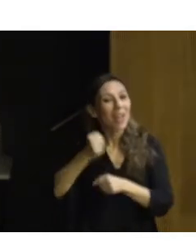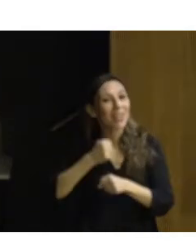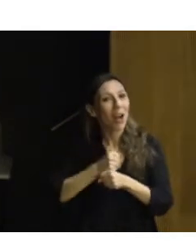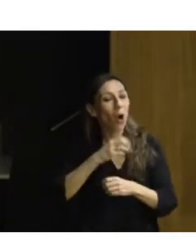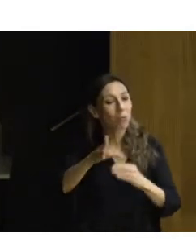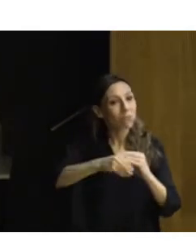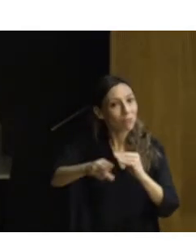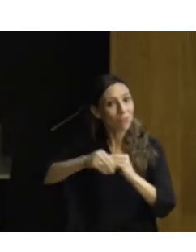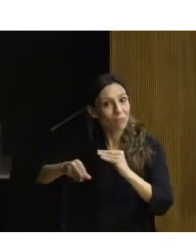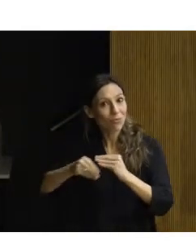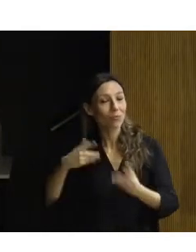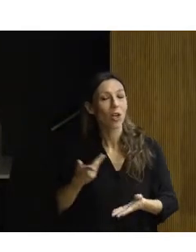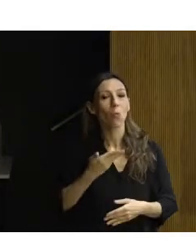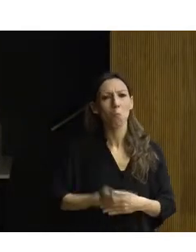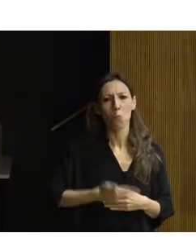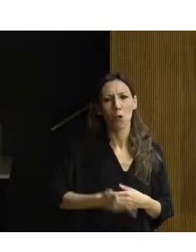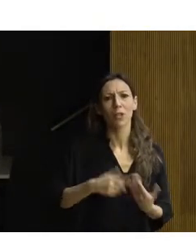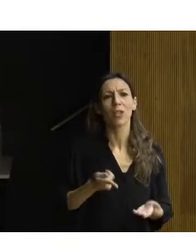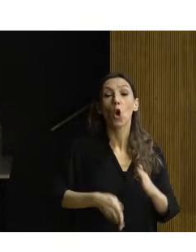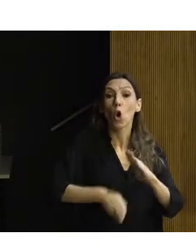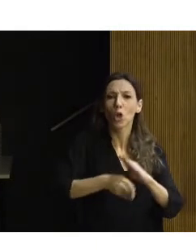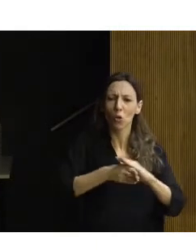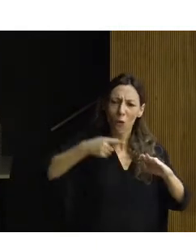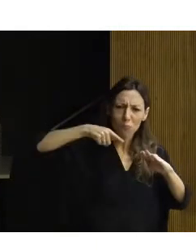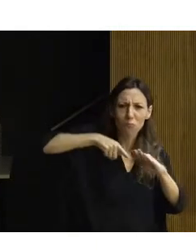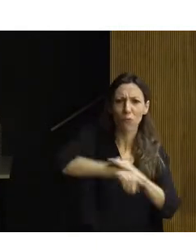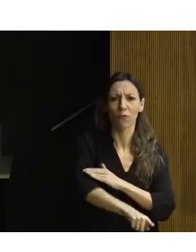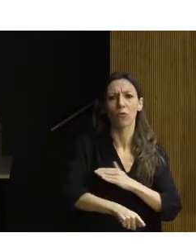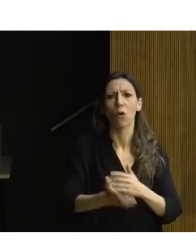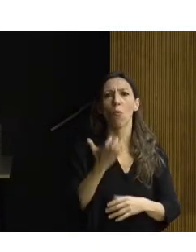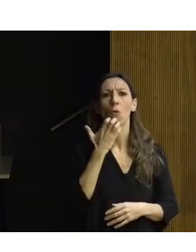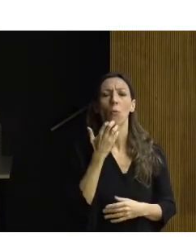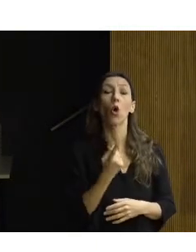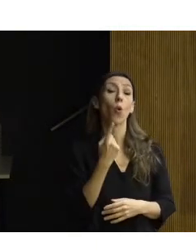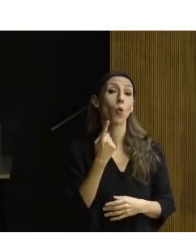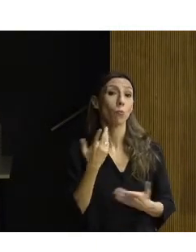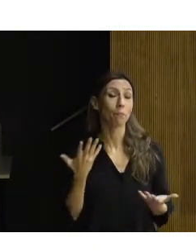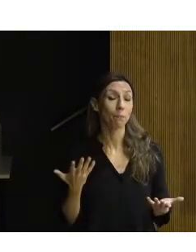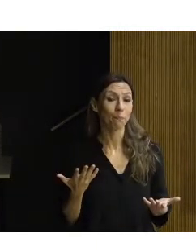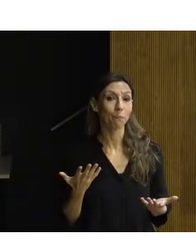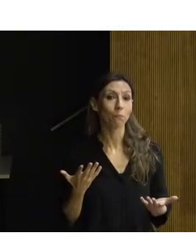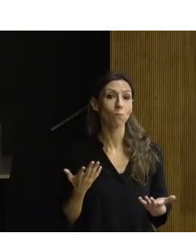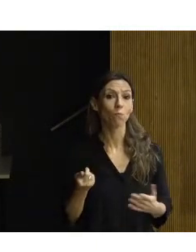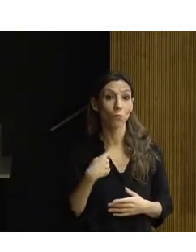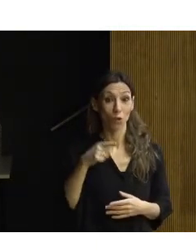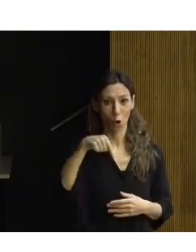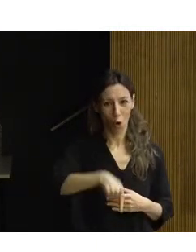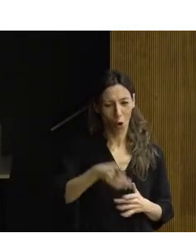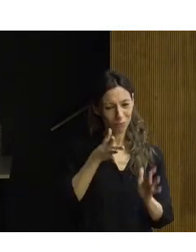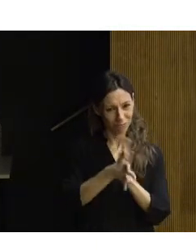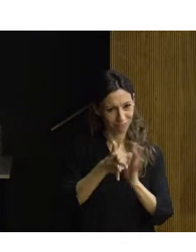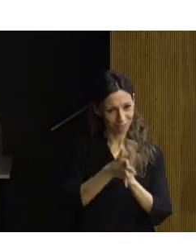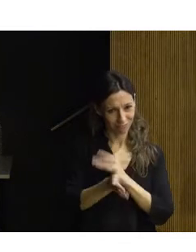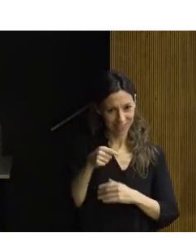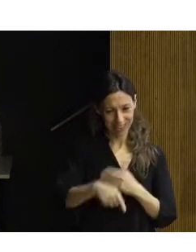es imprescindible, en el que todavía continuemos profundizando. Uno de los ejemplos es el que traemos hoy, el que trae